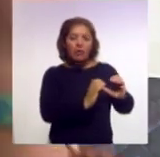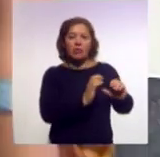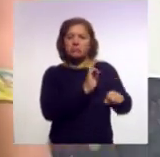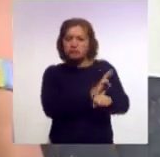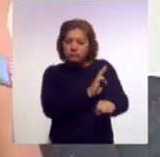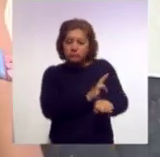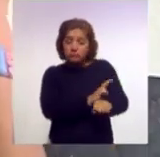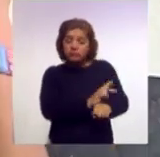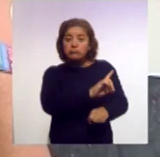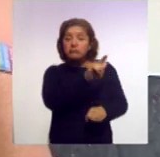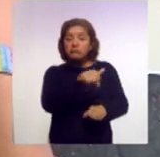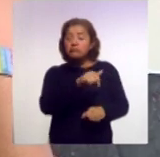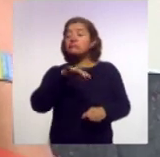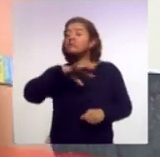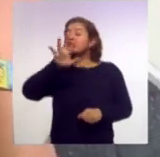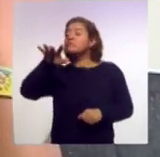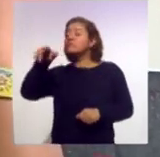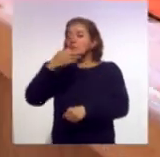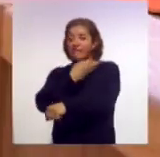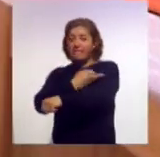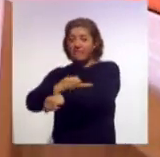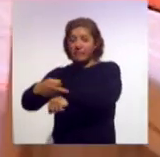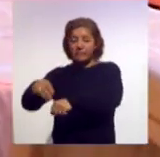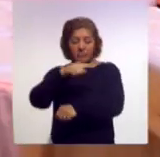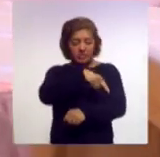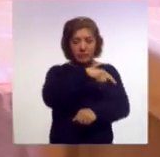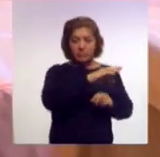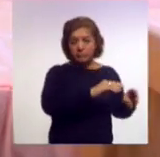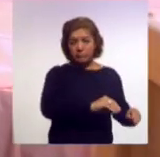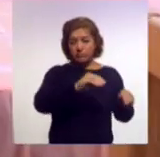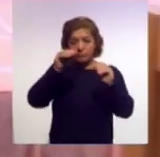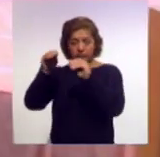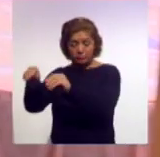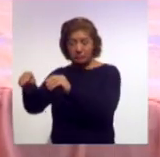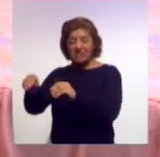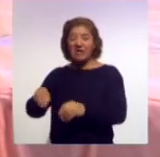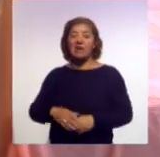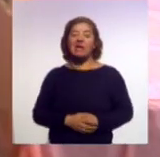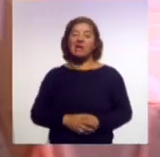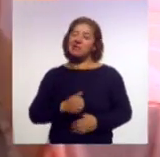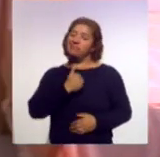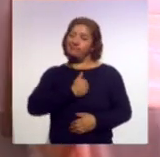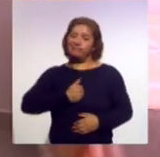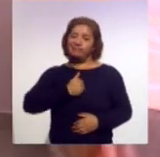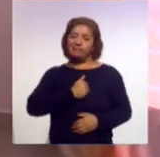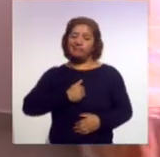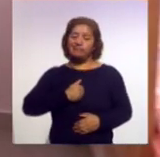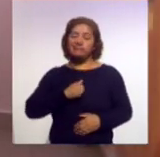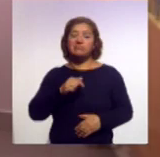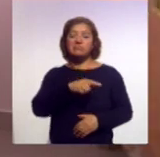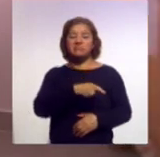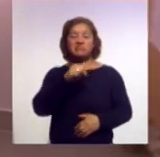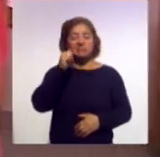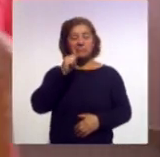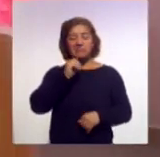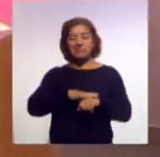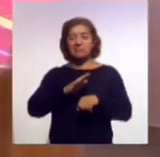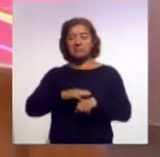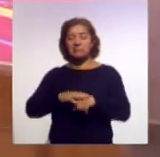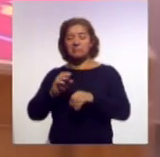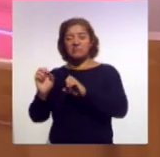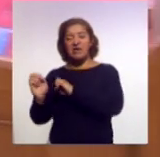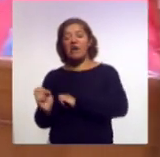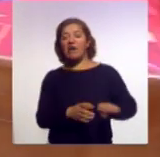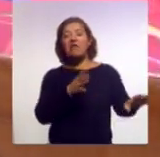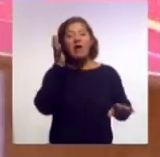a una familia. Desgraciadamente, Mariana, estos niños, estas niñas, estos adolescentes por lo regular son víctimas de abandono, de abuso sexual, de